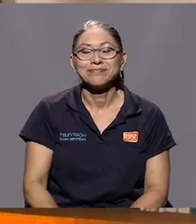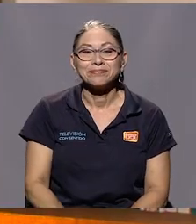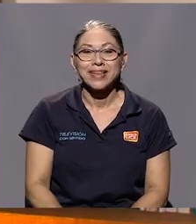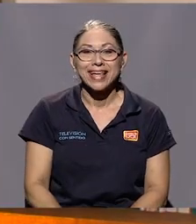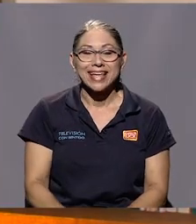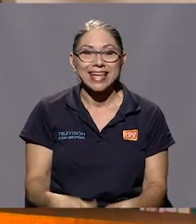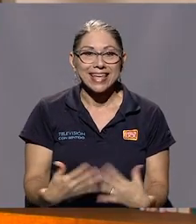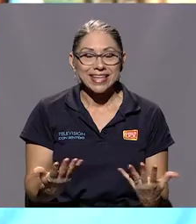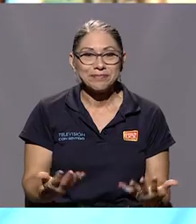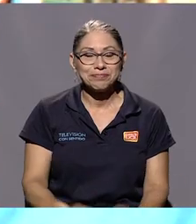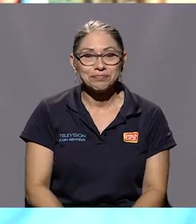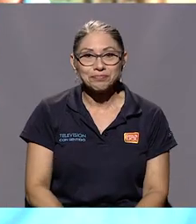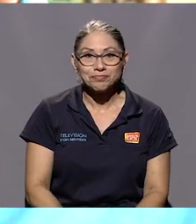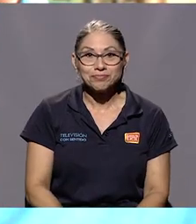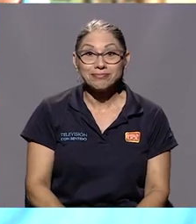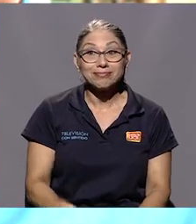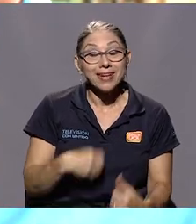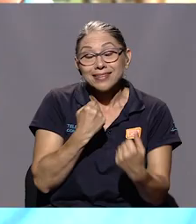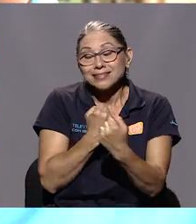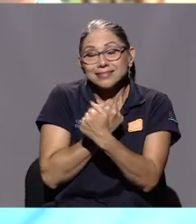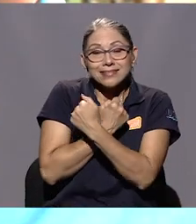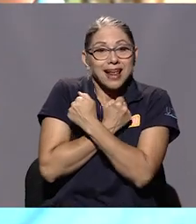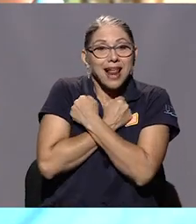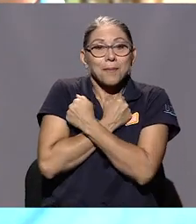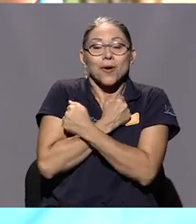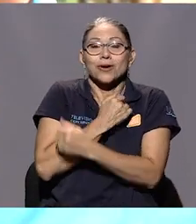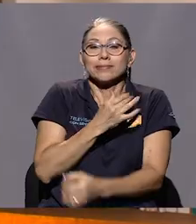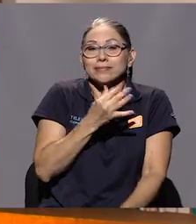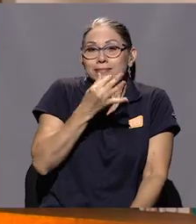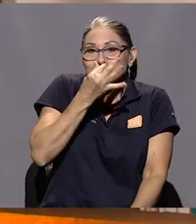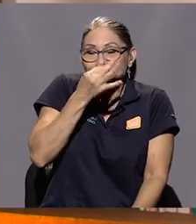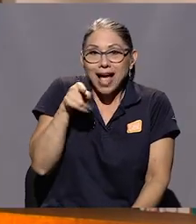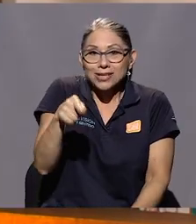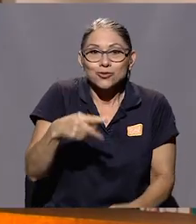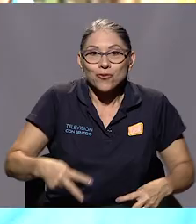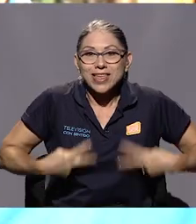Ay, doña Patricia. Y llega el amor a su vida.